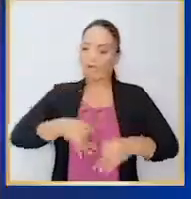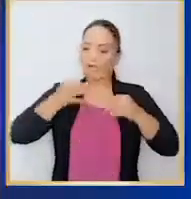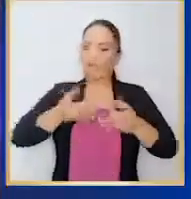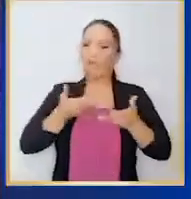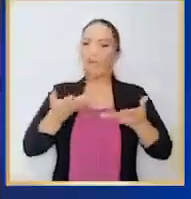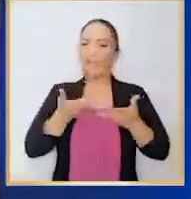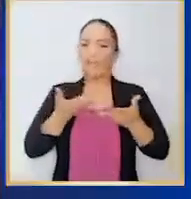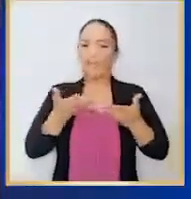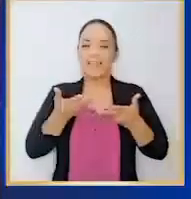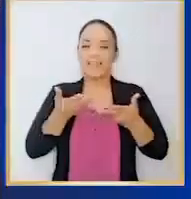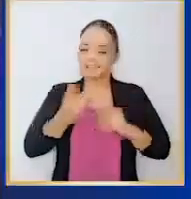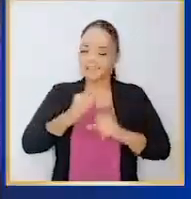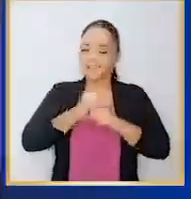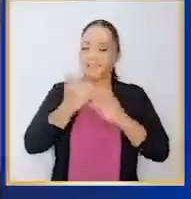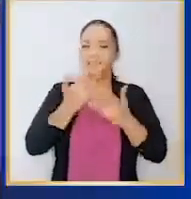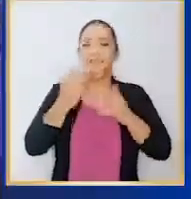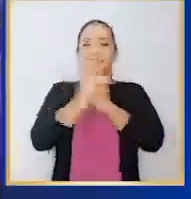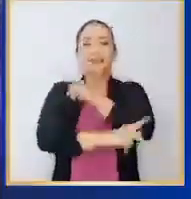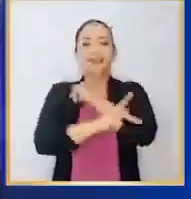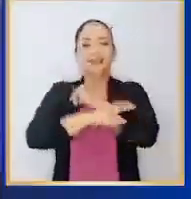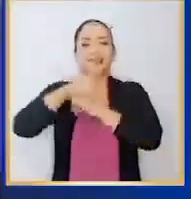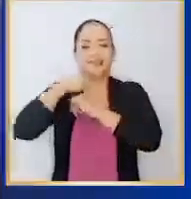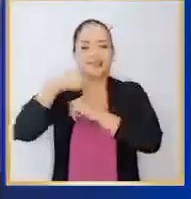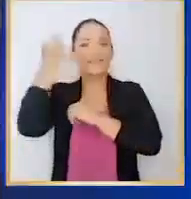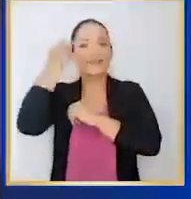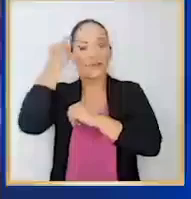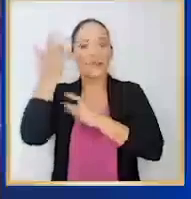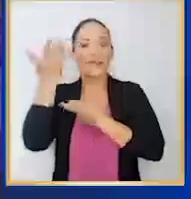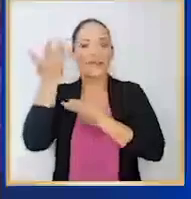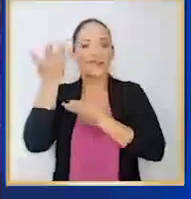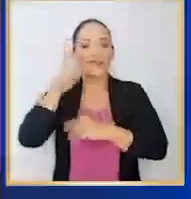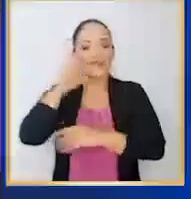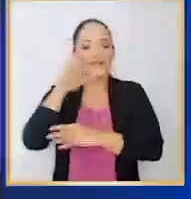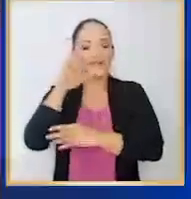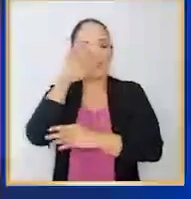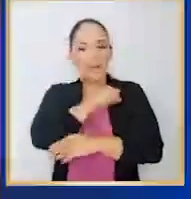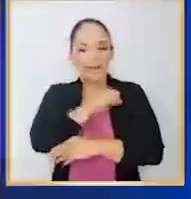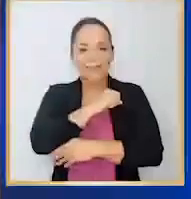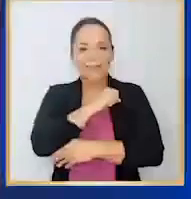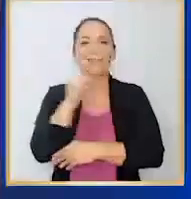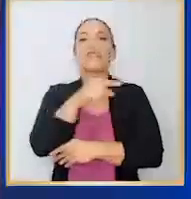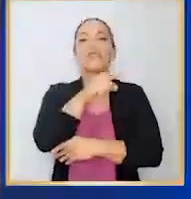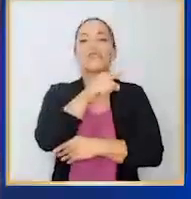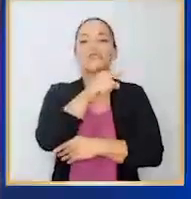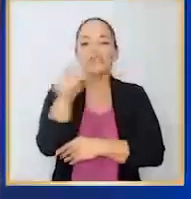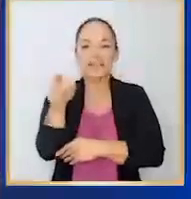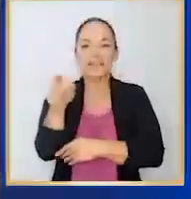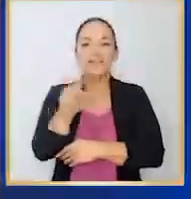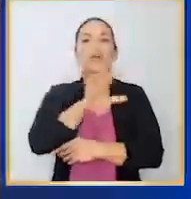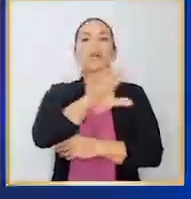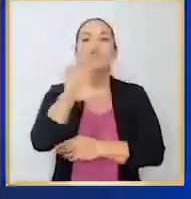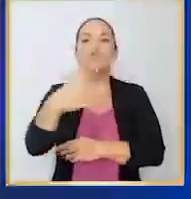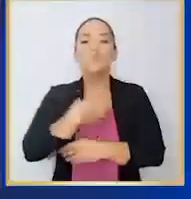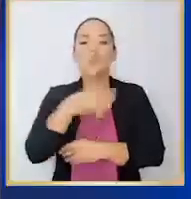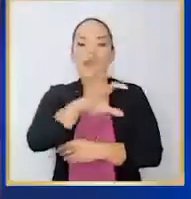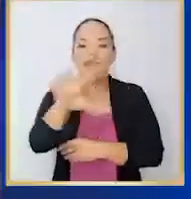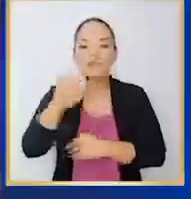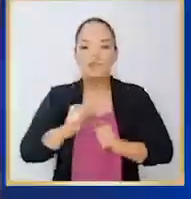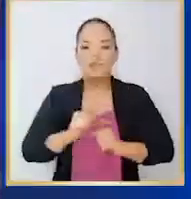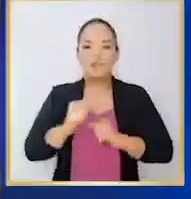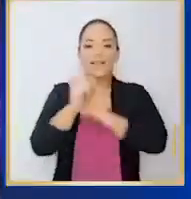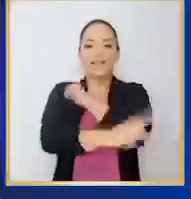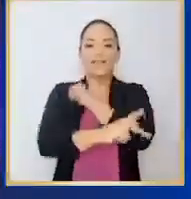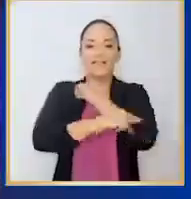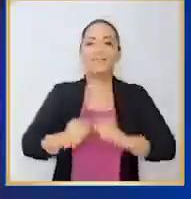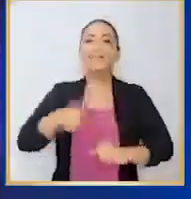patria de un gobierno es darse cuenta que usted es el dueño. Que tenemos